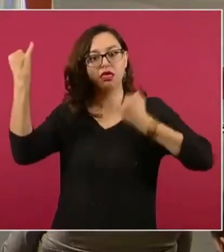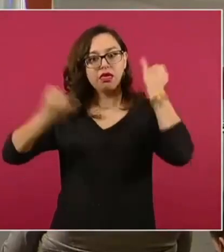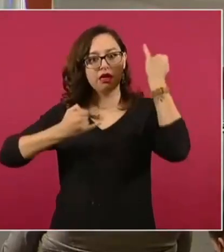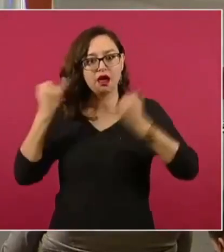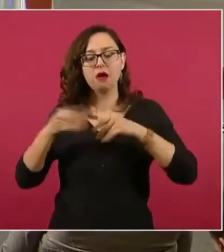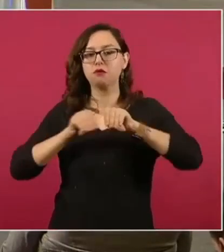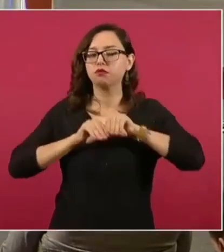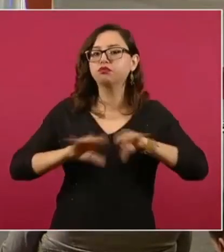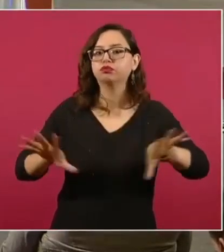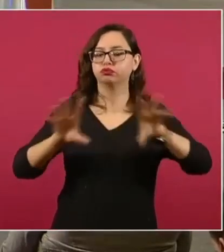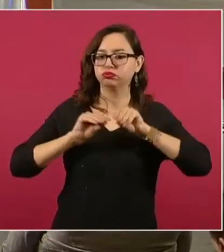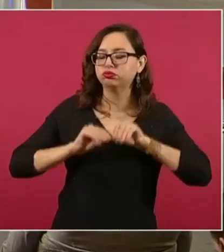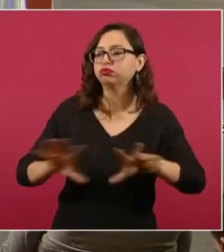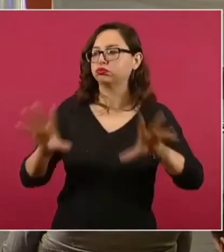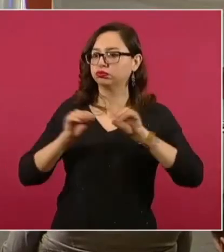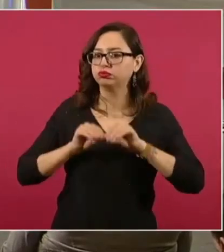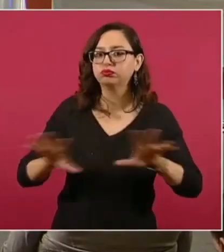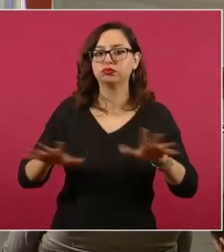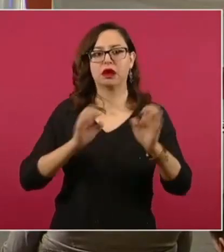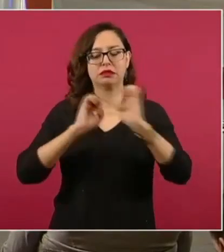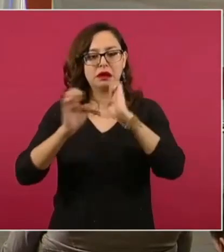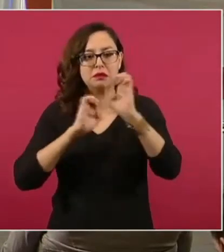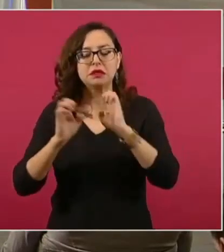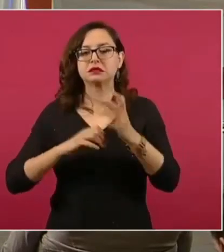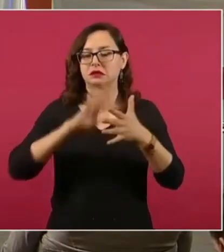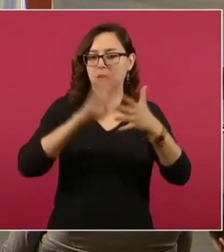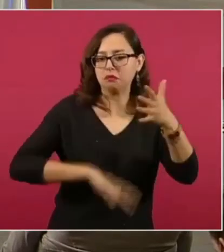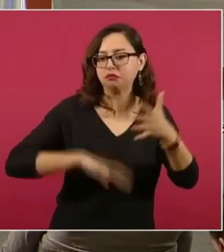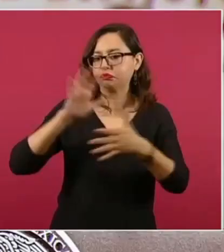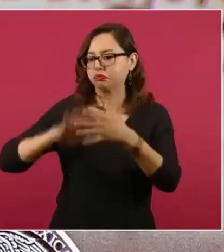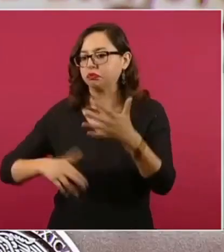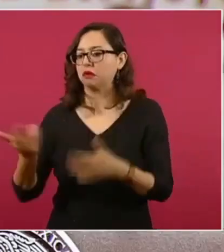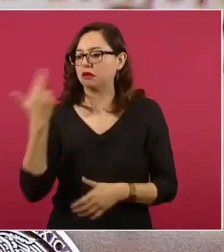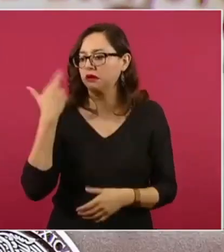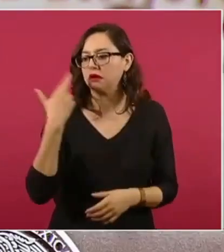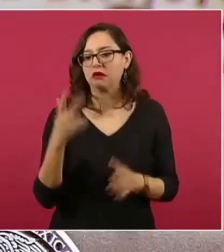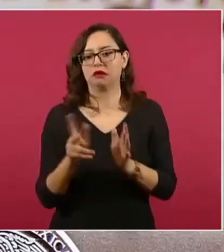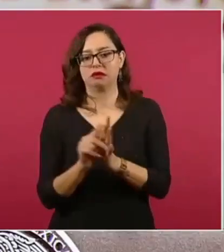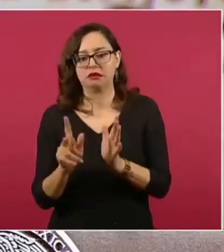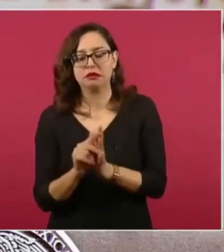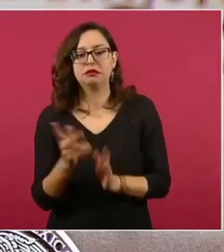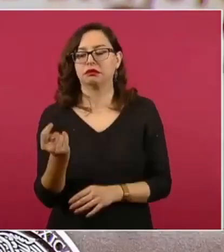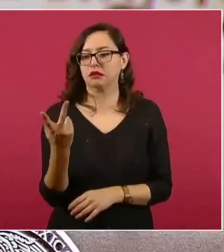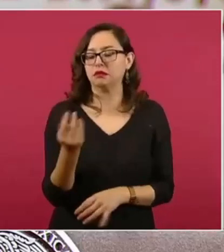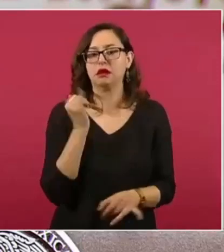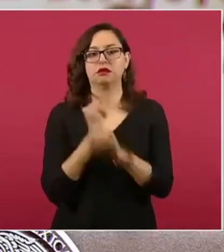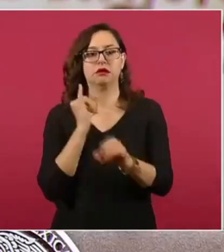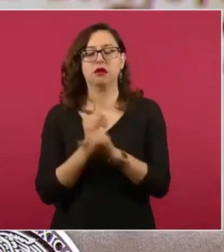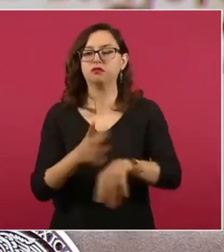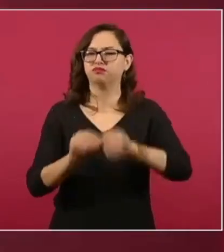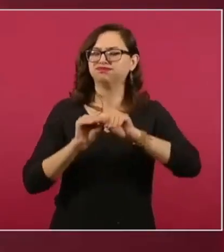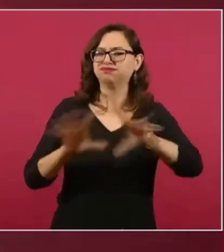debates, opiniones, entrevistas, reportajes en radio, televisión y también en las redes sociales.